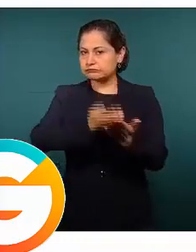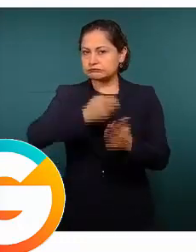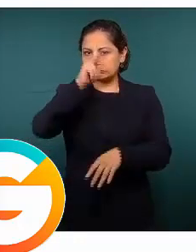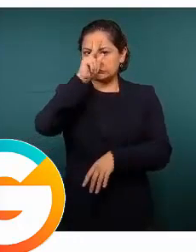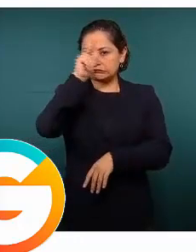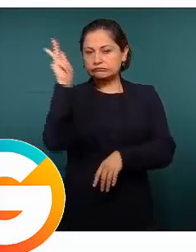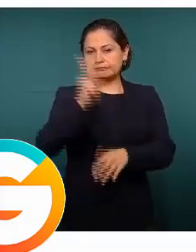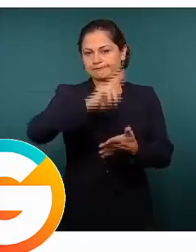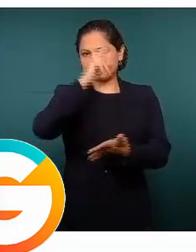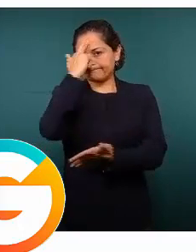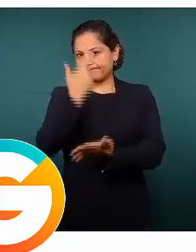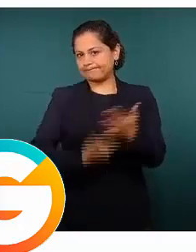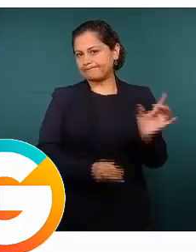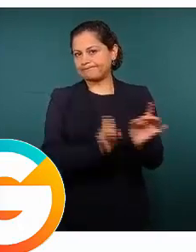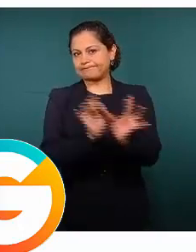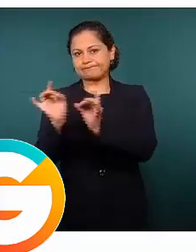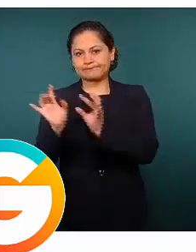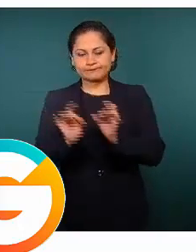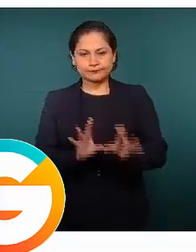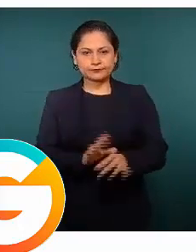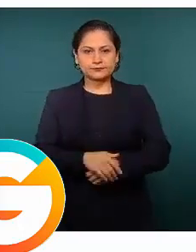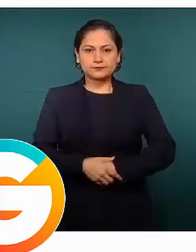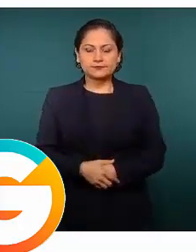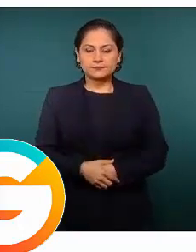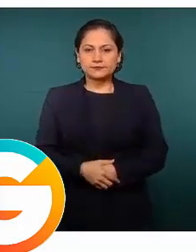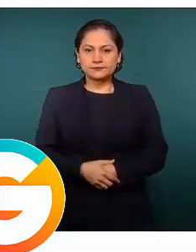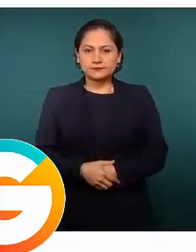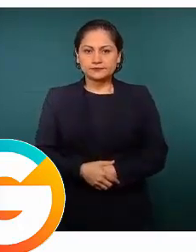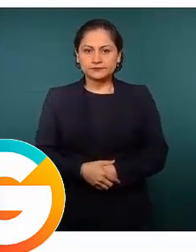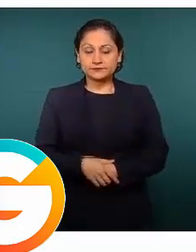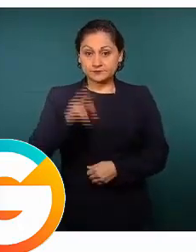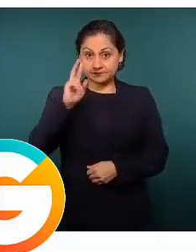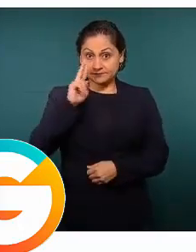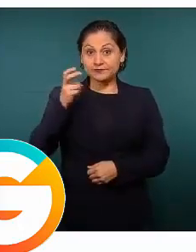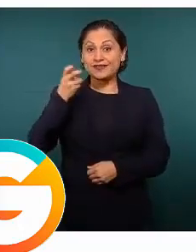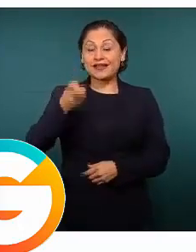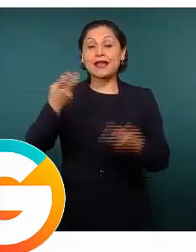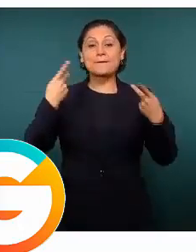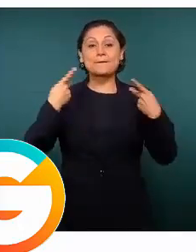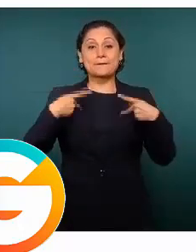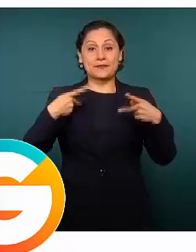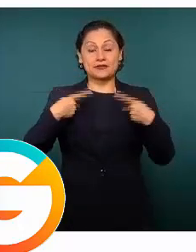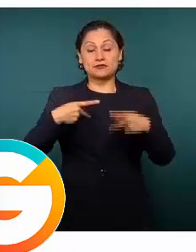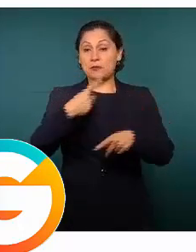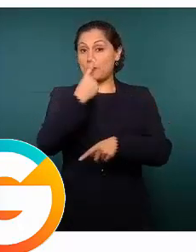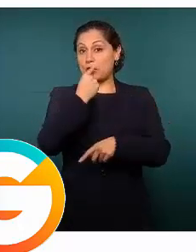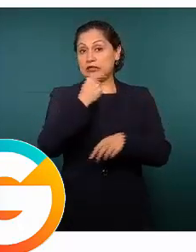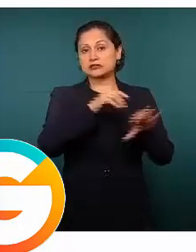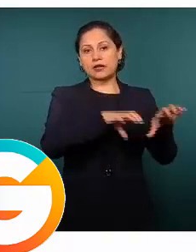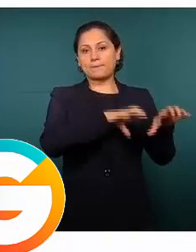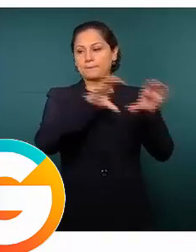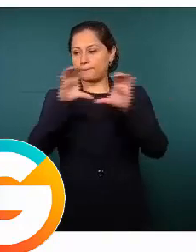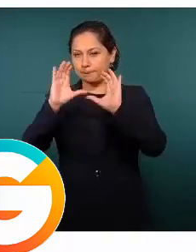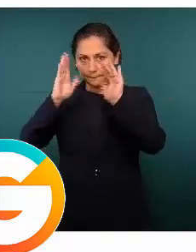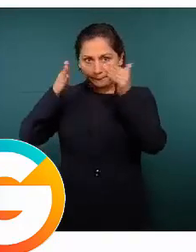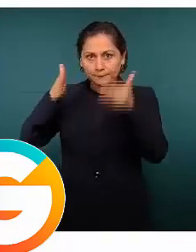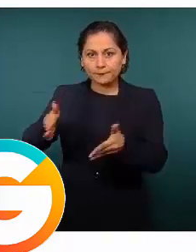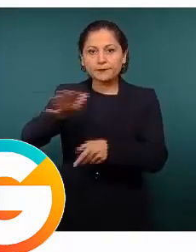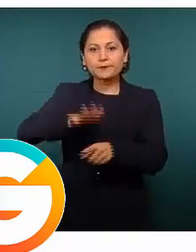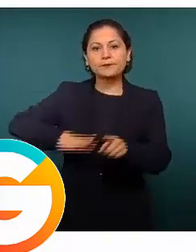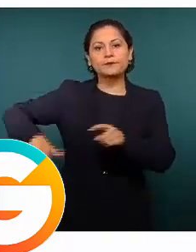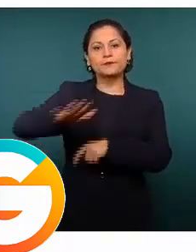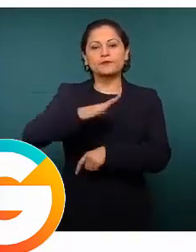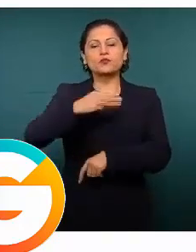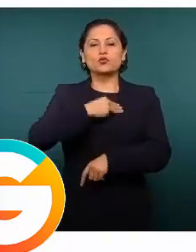delictivos. Aquí está concentrado la policía, también en lo que es el municipio de Toluca para